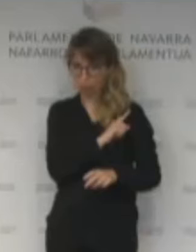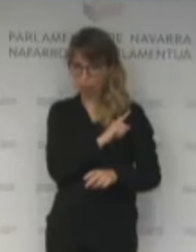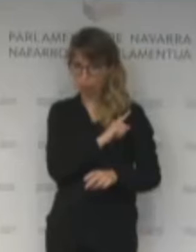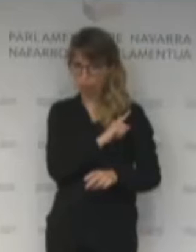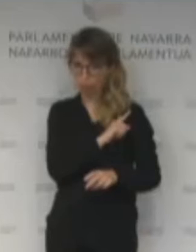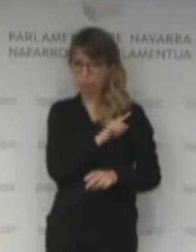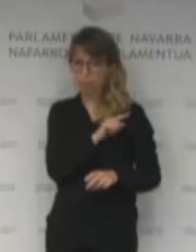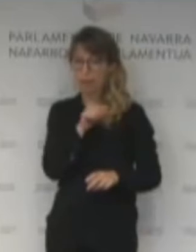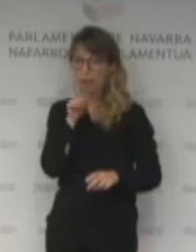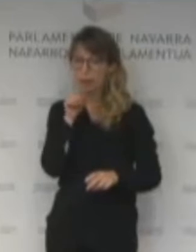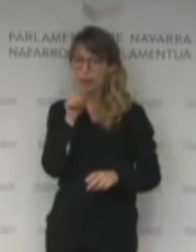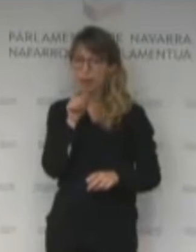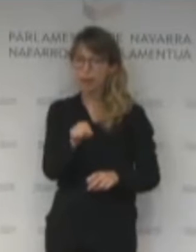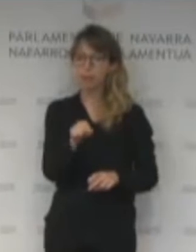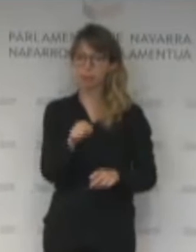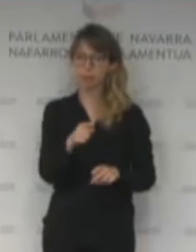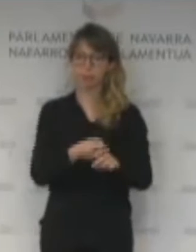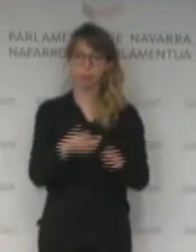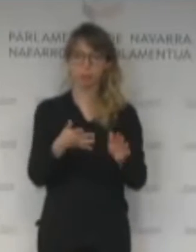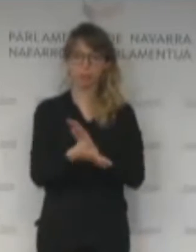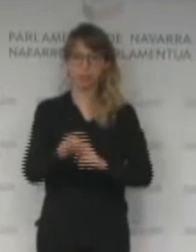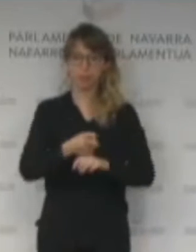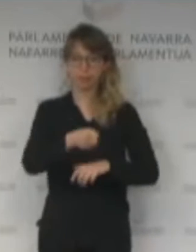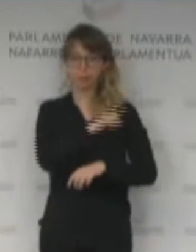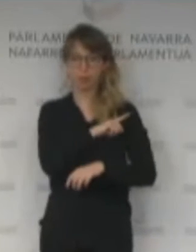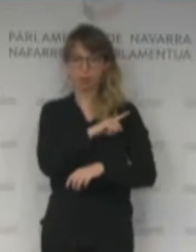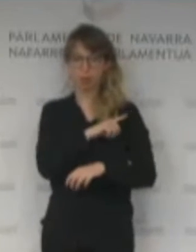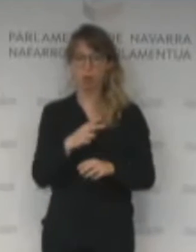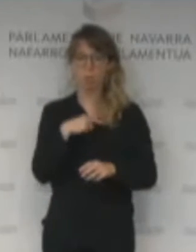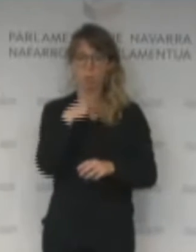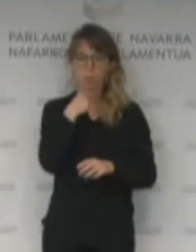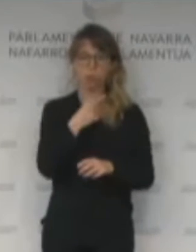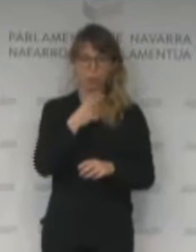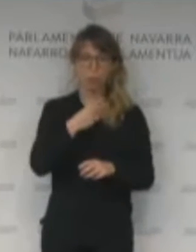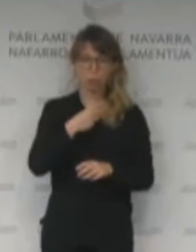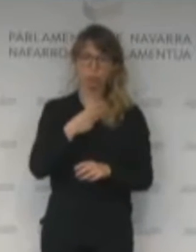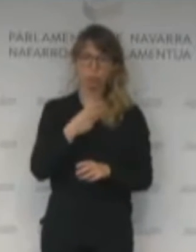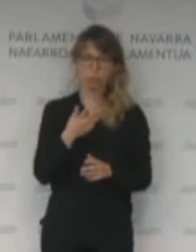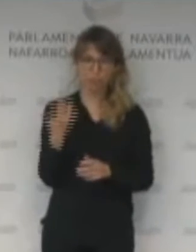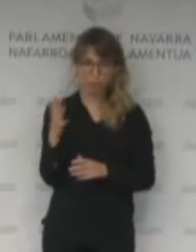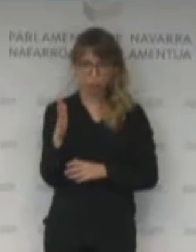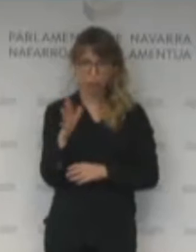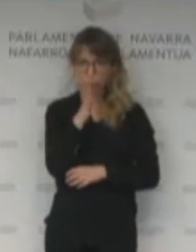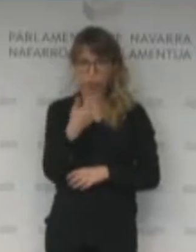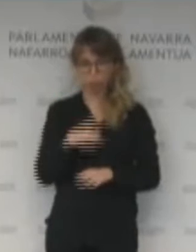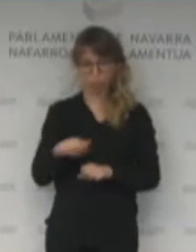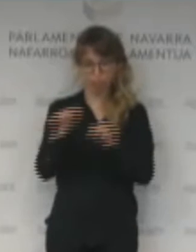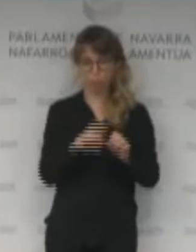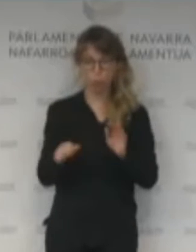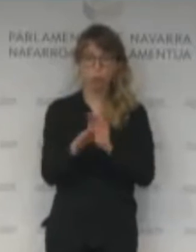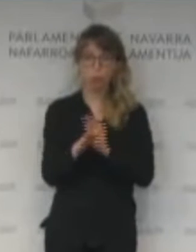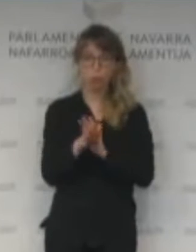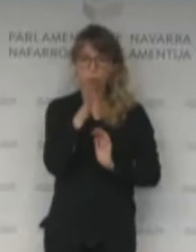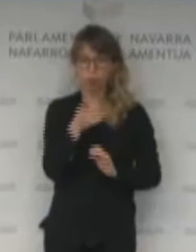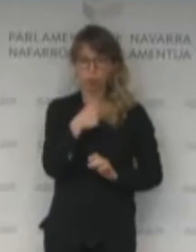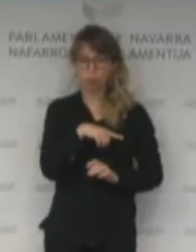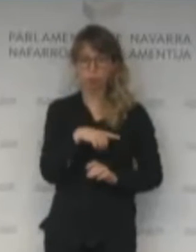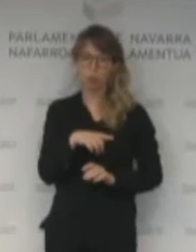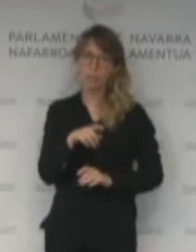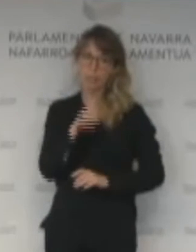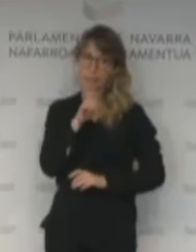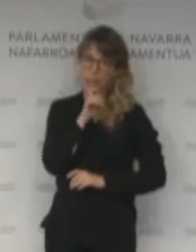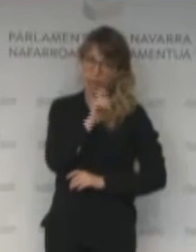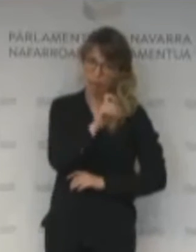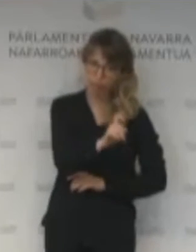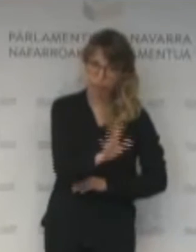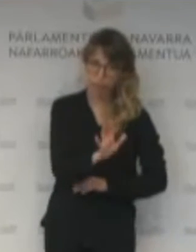A eso es a lo que se refería la portavoz de Gueroa Bay y seguimos defendiendo, porque Gueroa Bay advertía, y es lo que hizo advertir, mientras